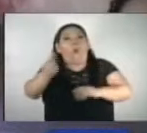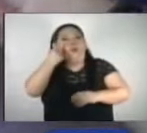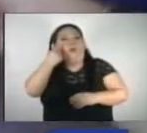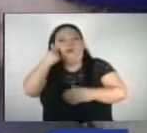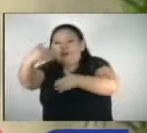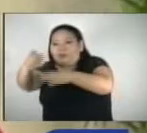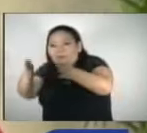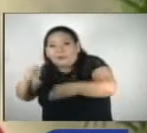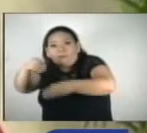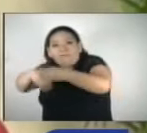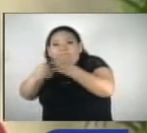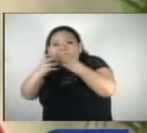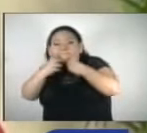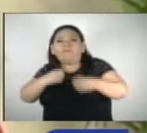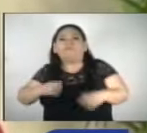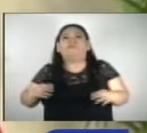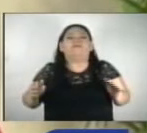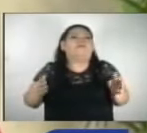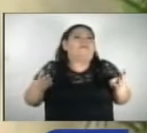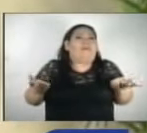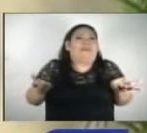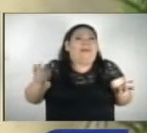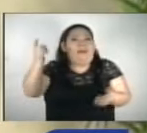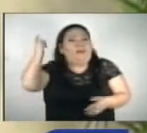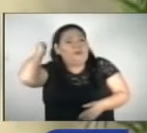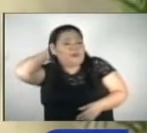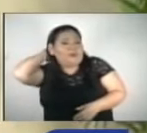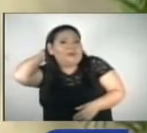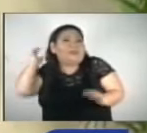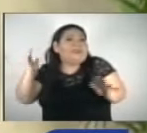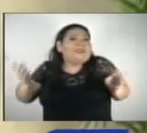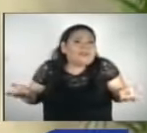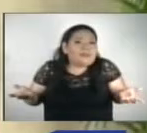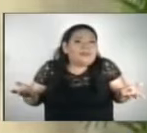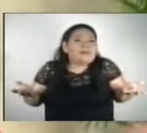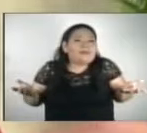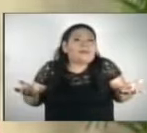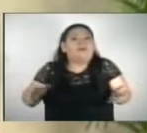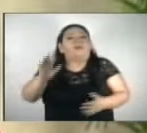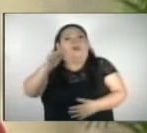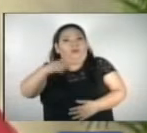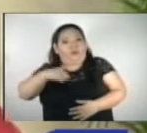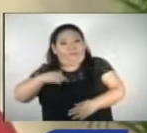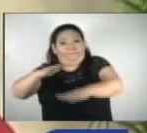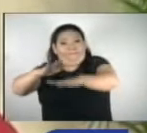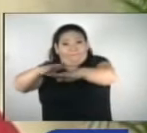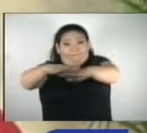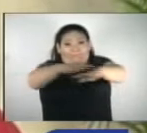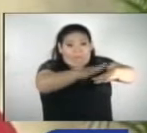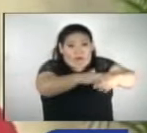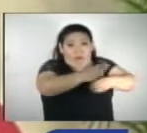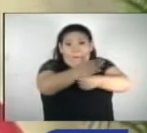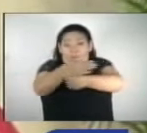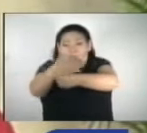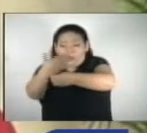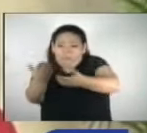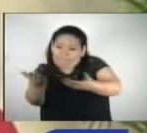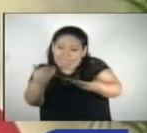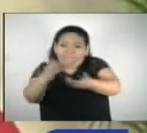paquetes electorales. ¿Qué excusas más vamos a encontrar? Por eso yo llamo a los partidos a que nos sentemos.